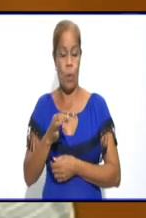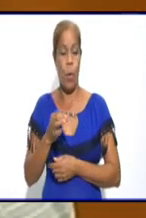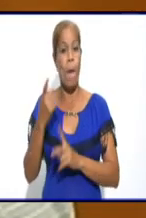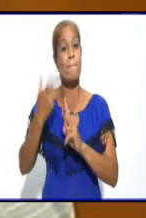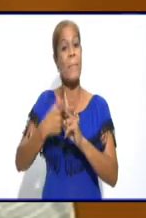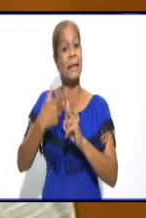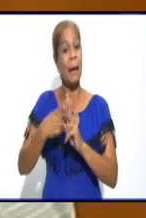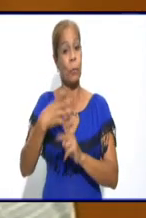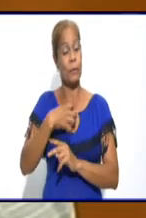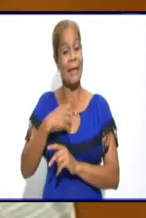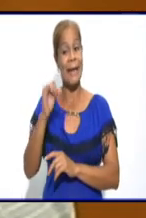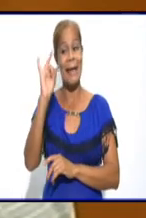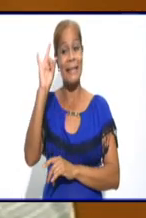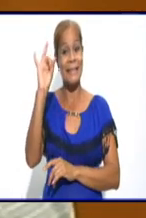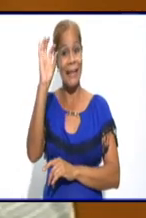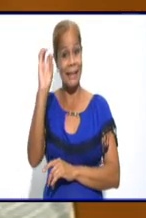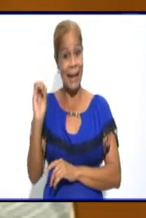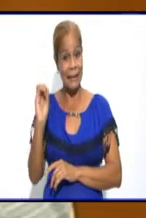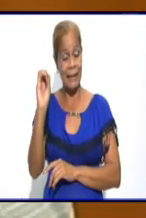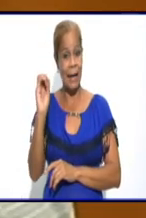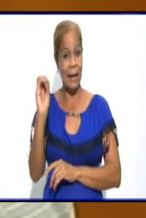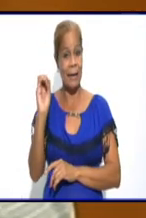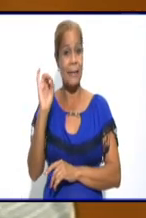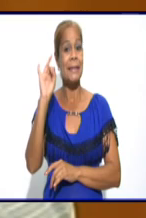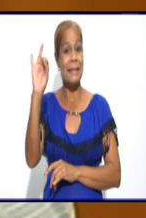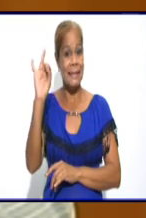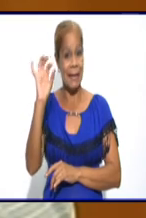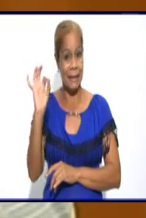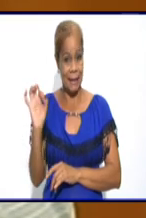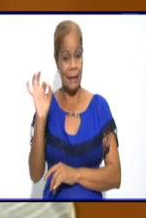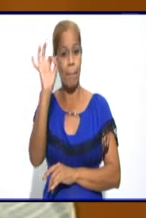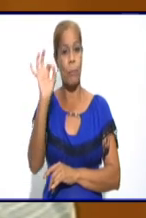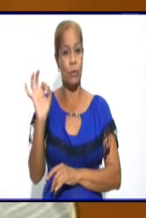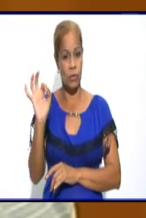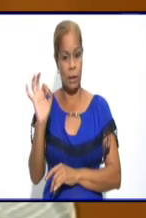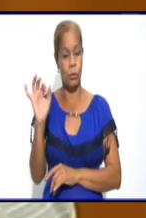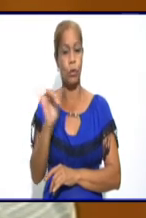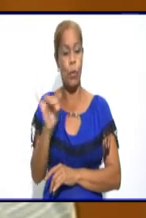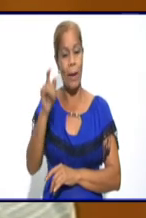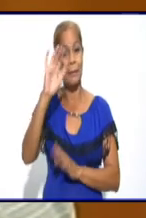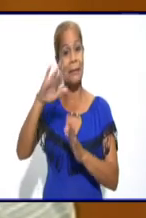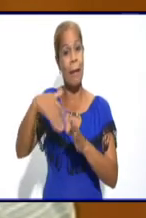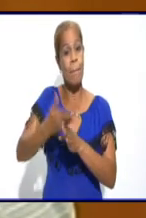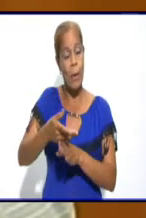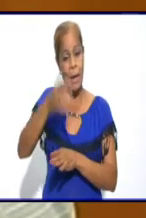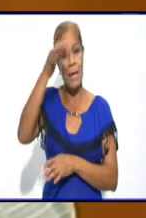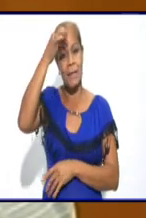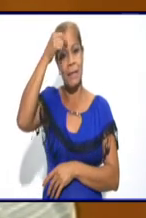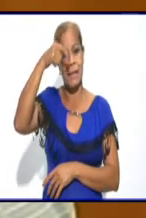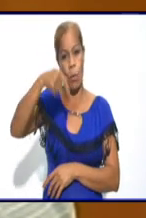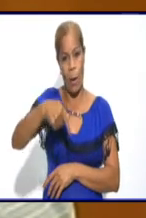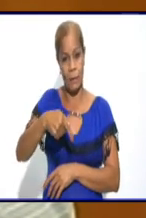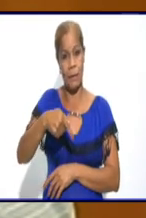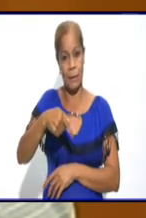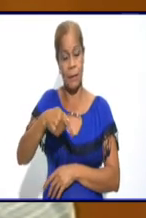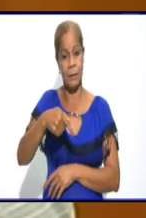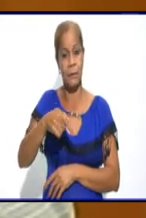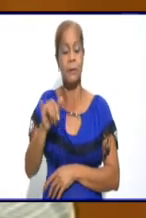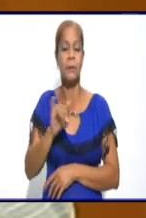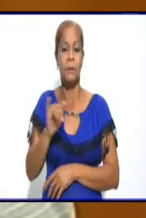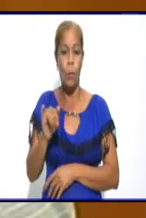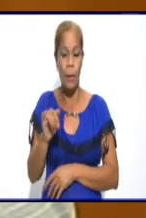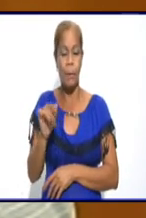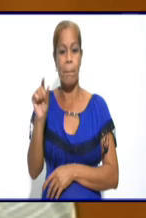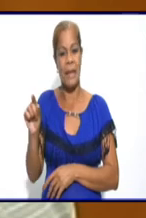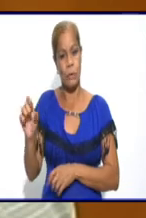70% de los casos que se confirman en la provincia. Jiguaní le sigue incluso en tasa de incidencia y en incidencia de casos.